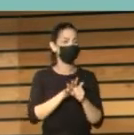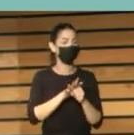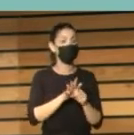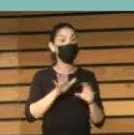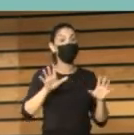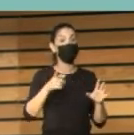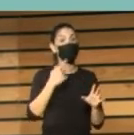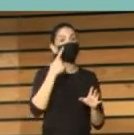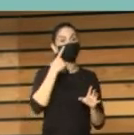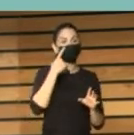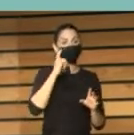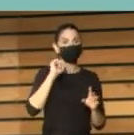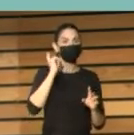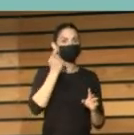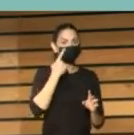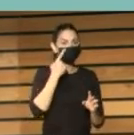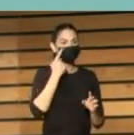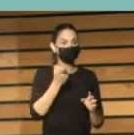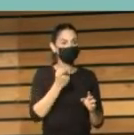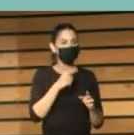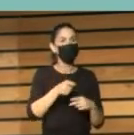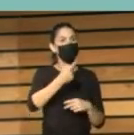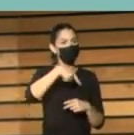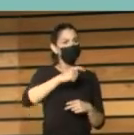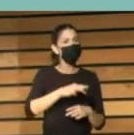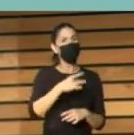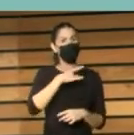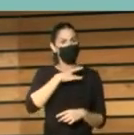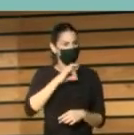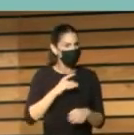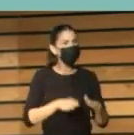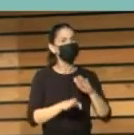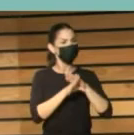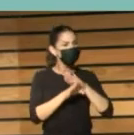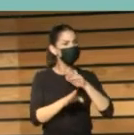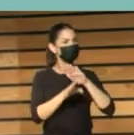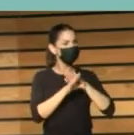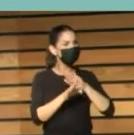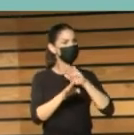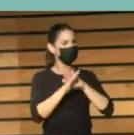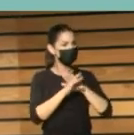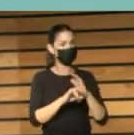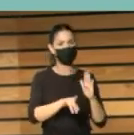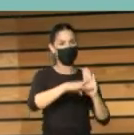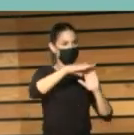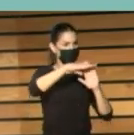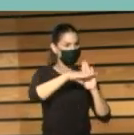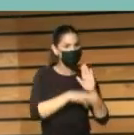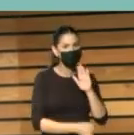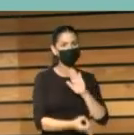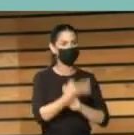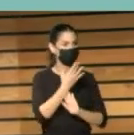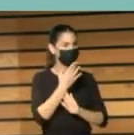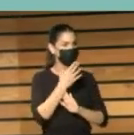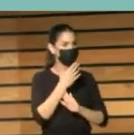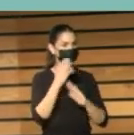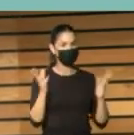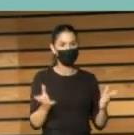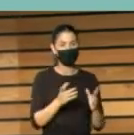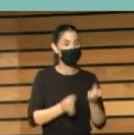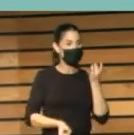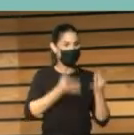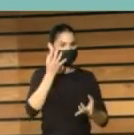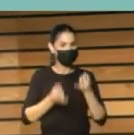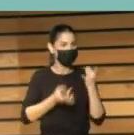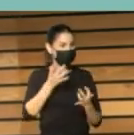observar cómo es posible seguir gestionando, cómo es posible seguir programando, diseñando ofertas interesantes para un público